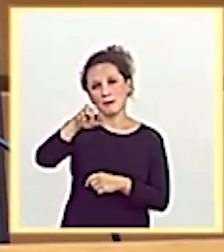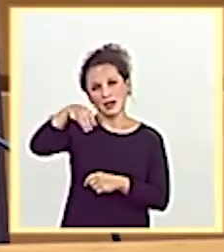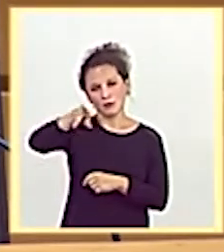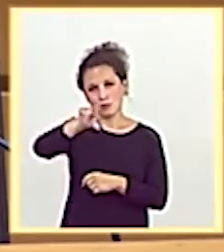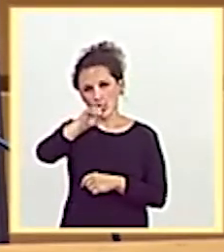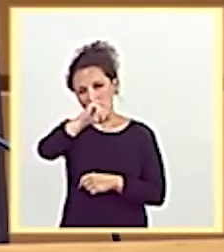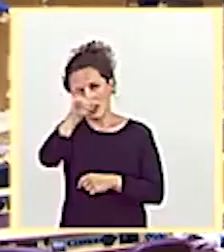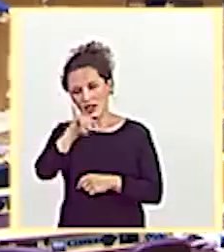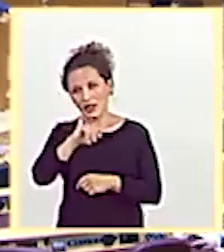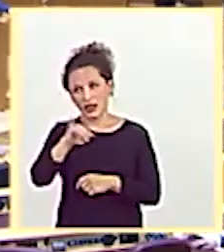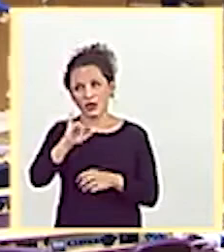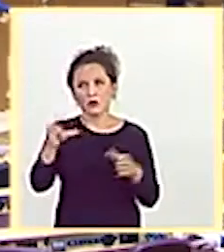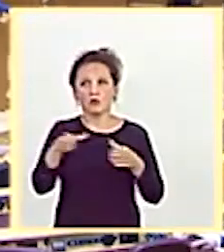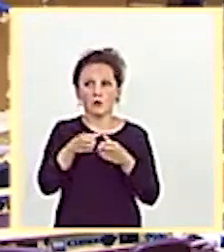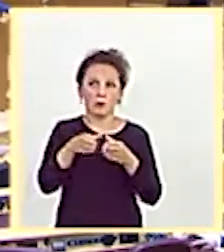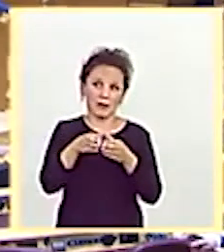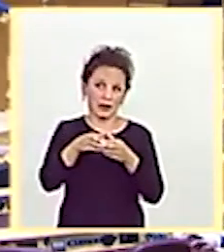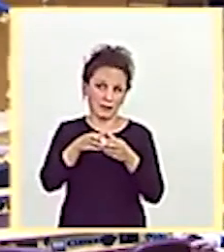Socialista.